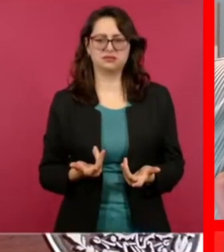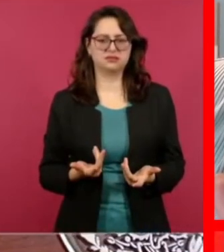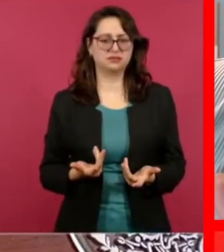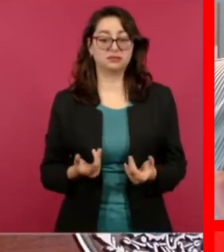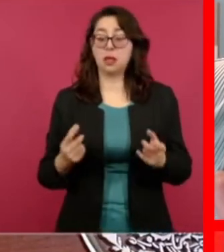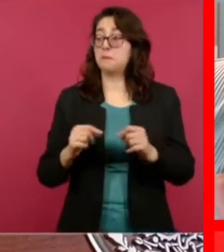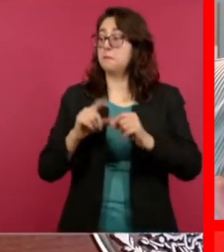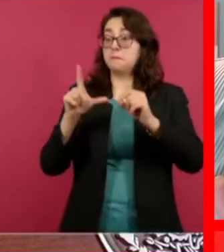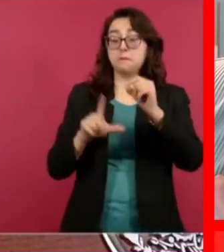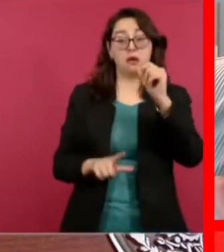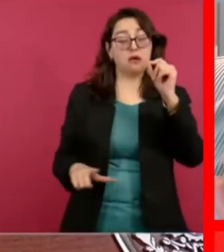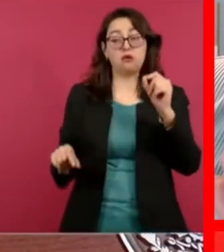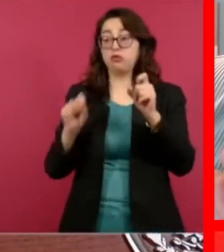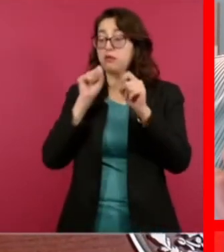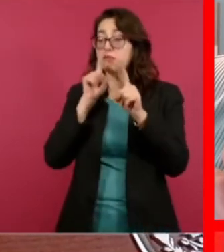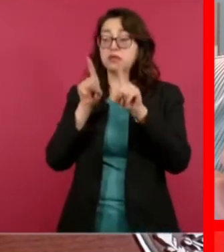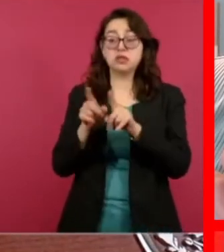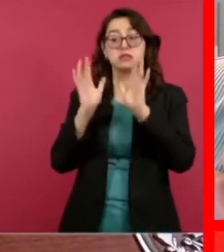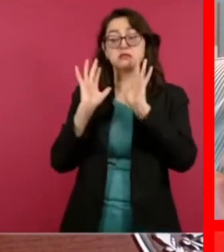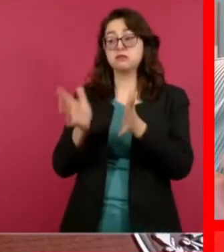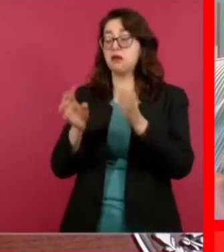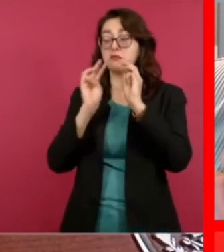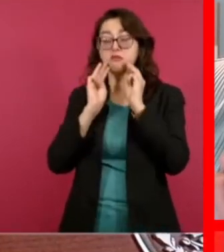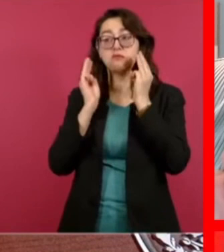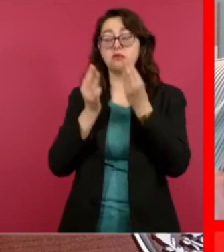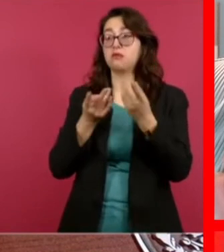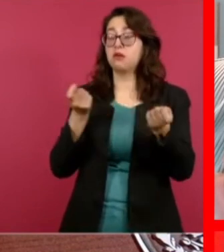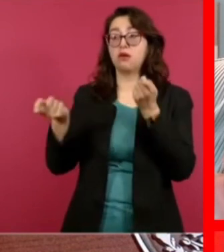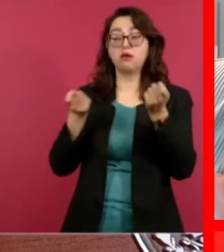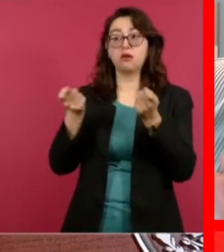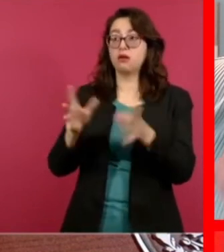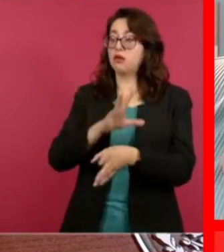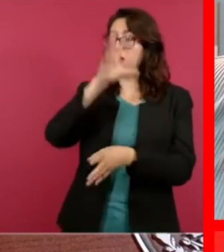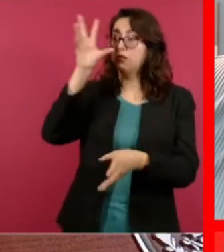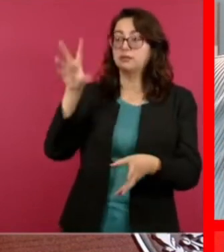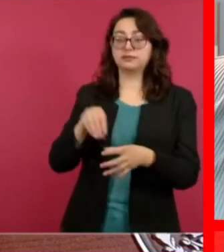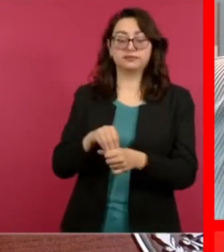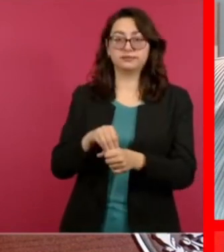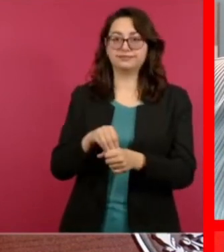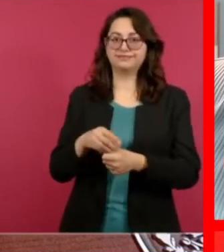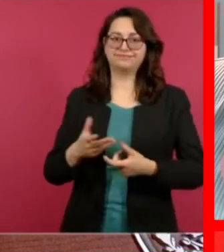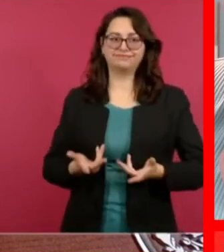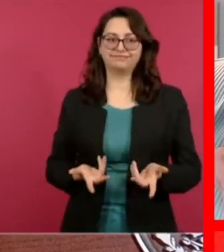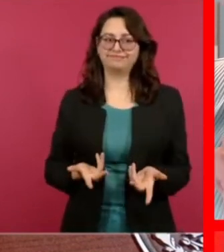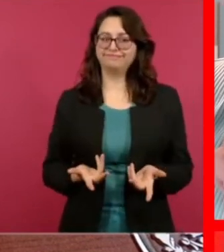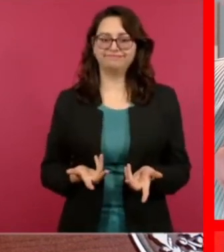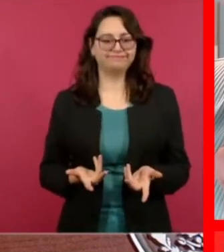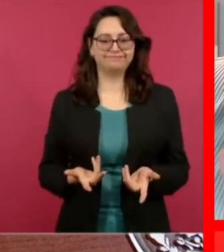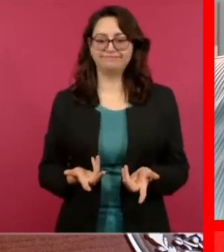con el